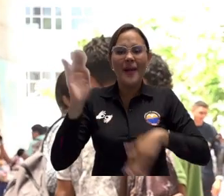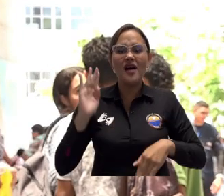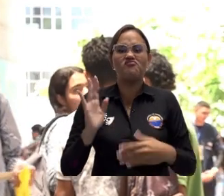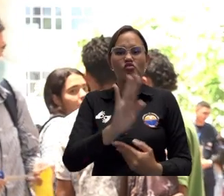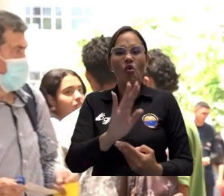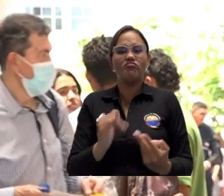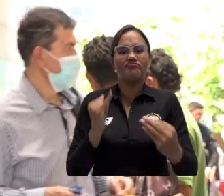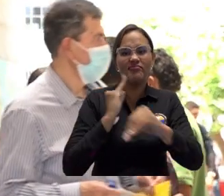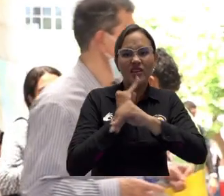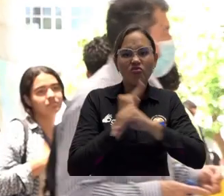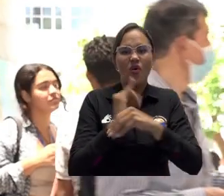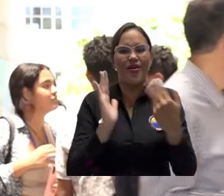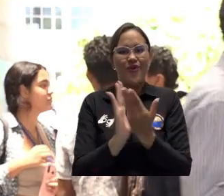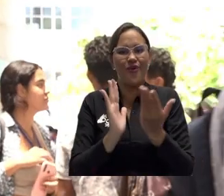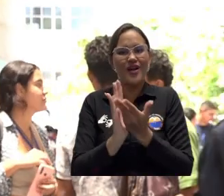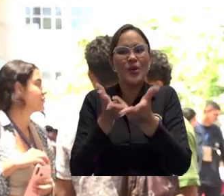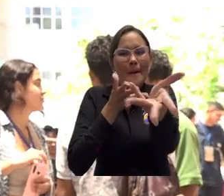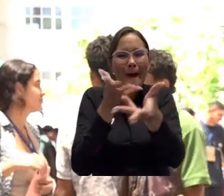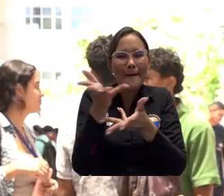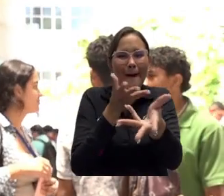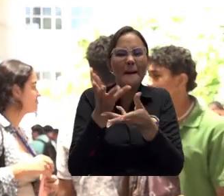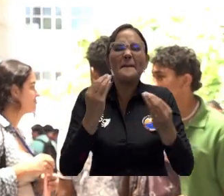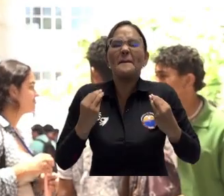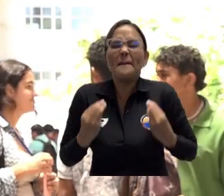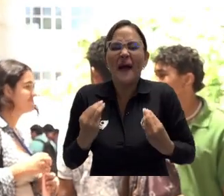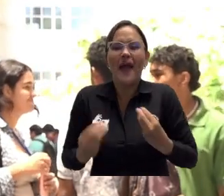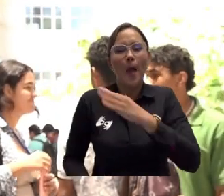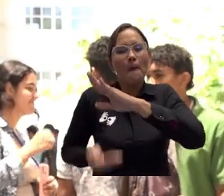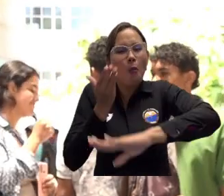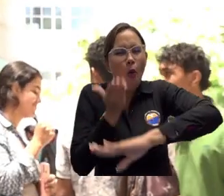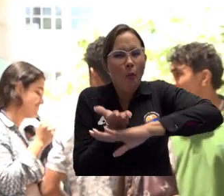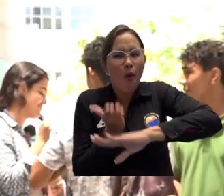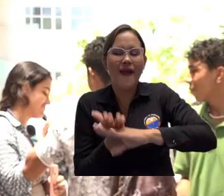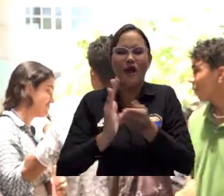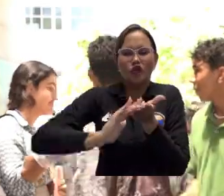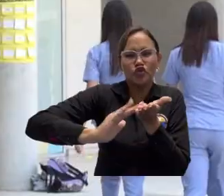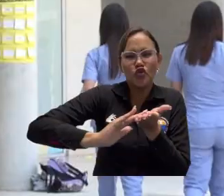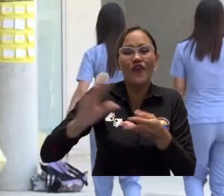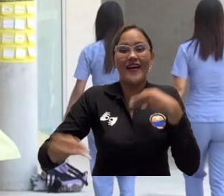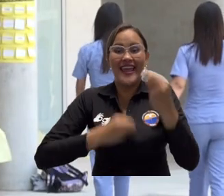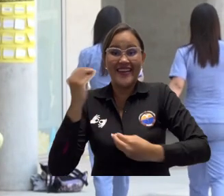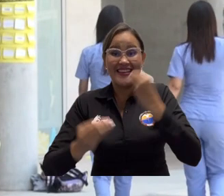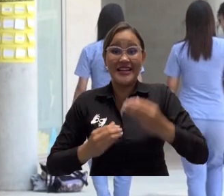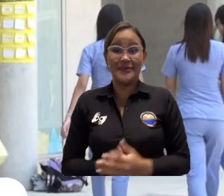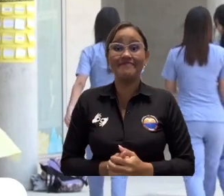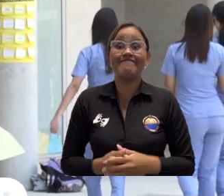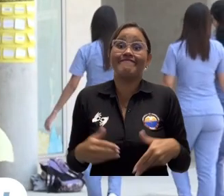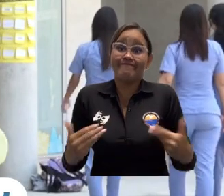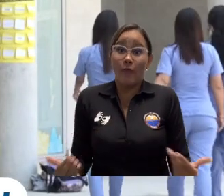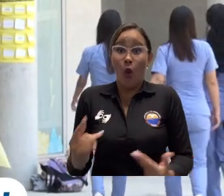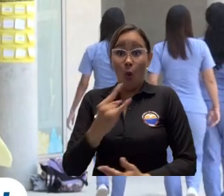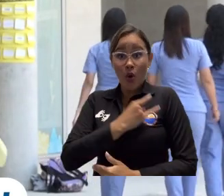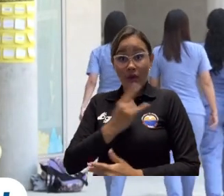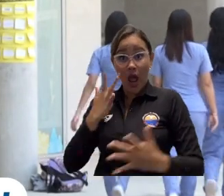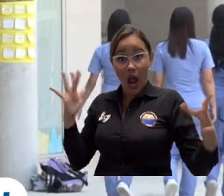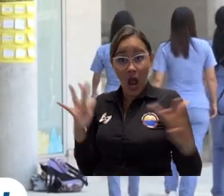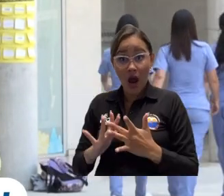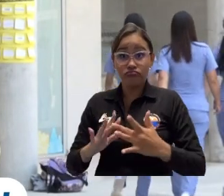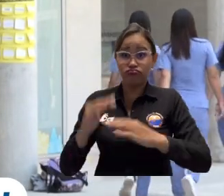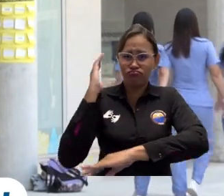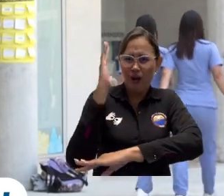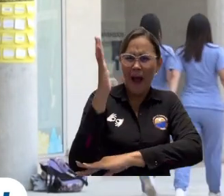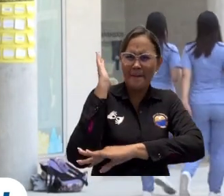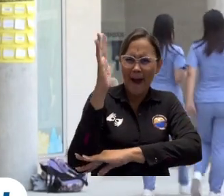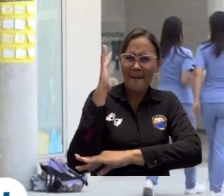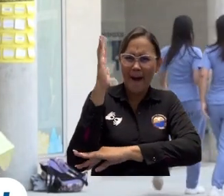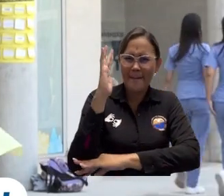podemos generar propuestas de solución desde el pensamiento complejo. Que la universidad lo propicie con un coloquio y además